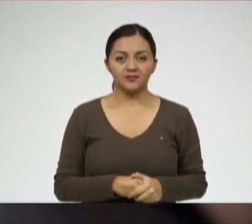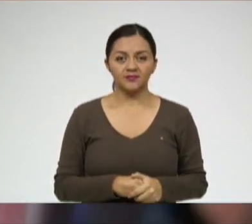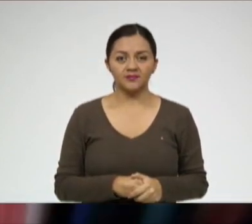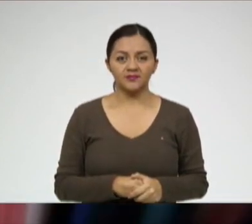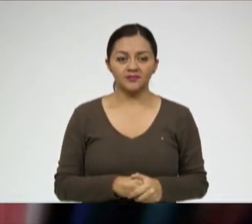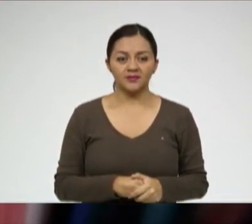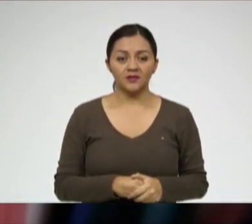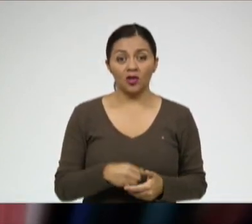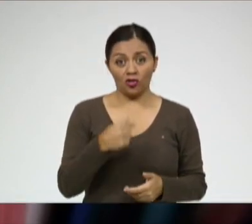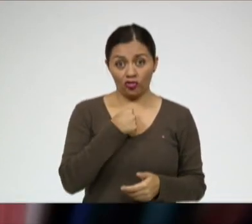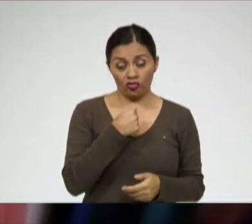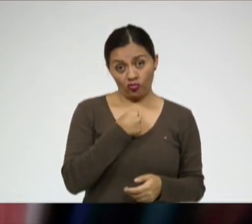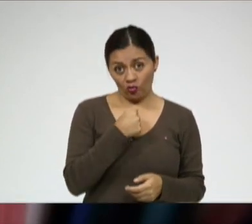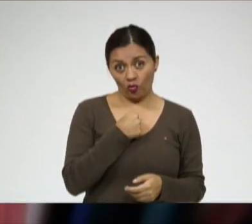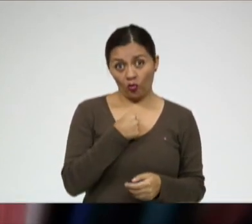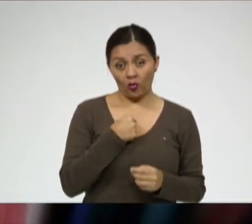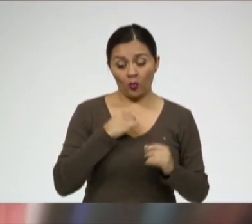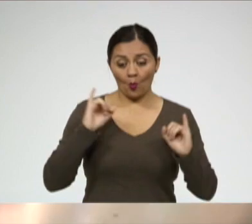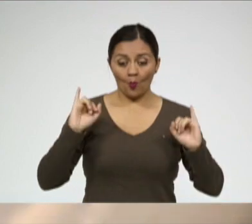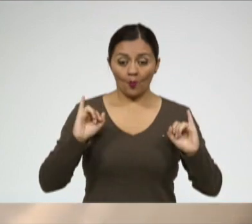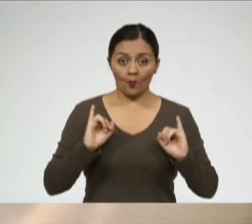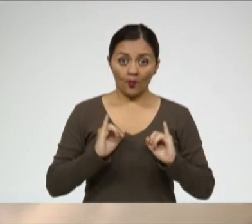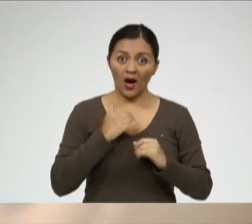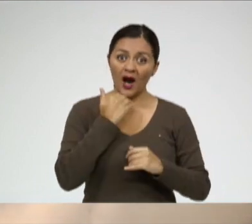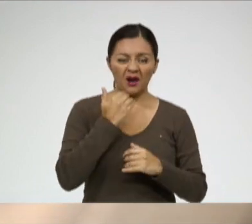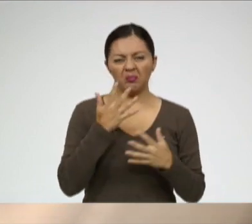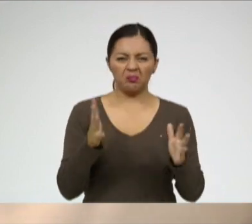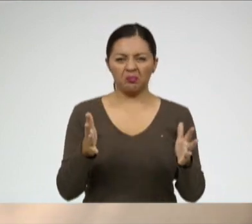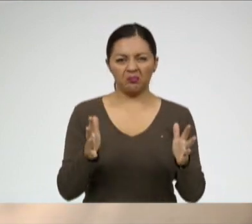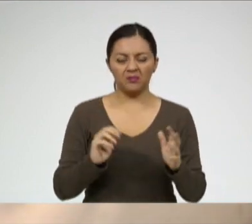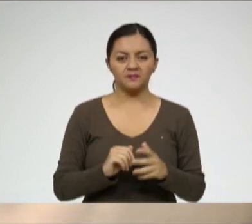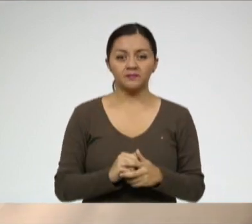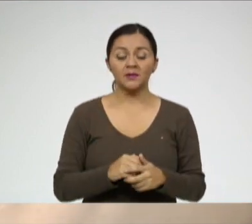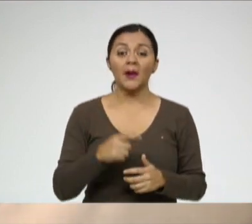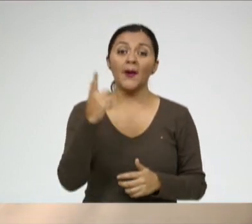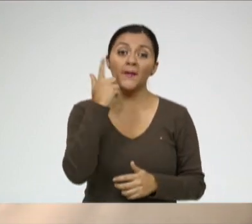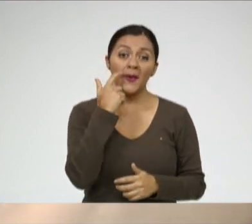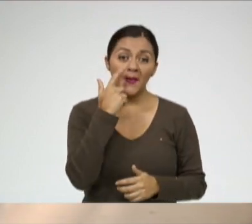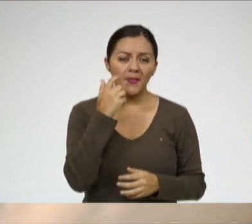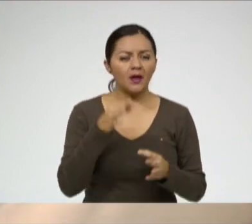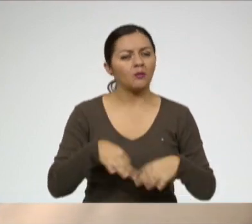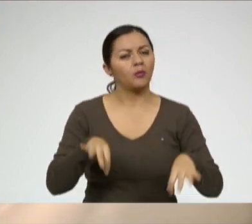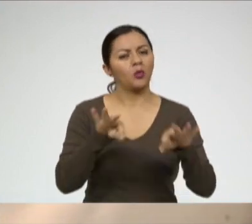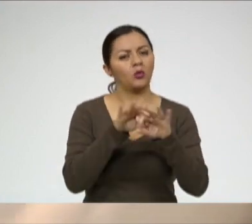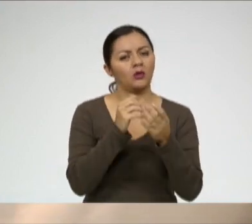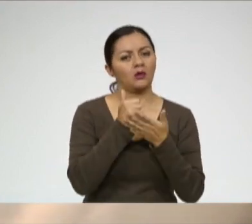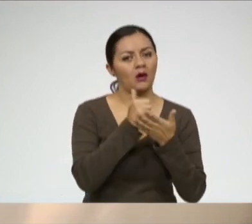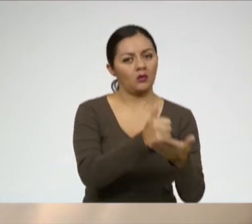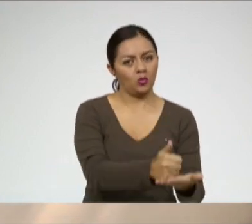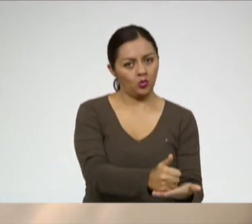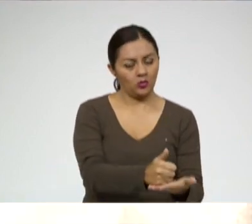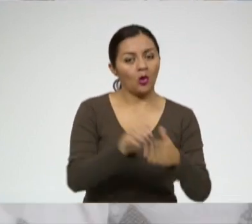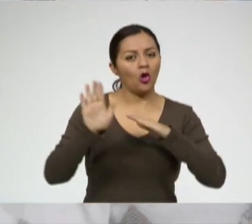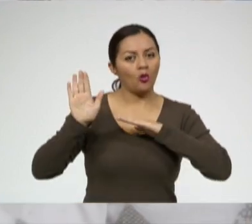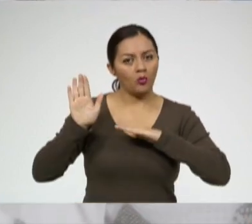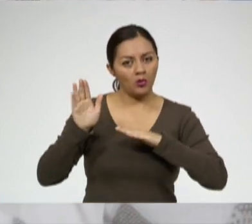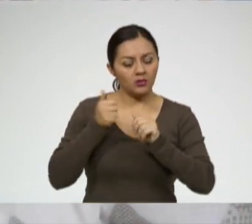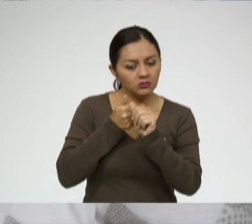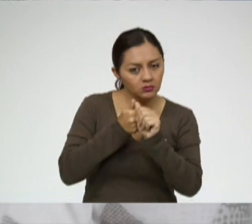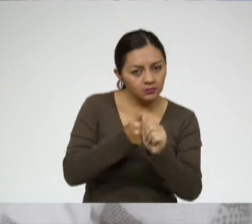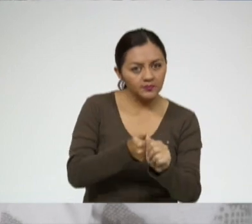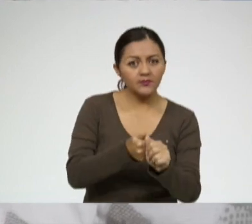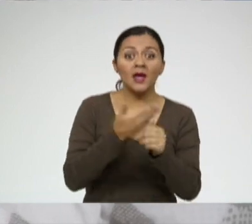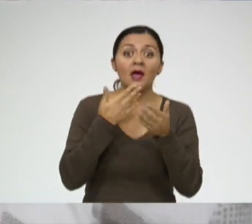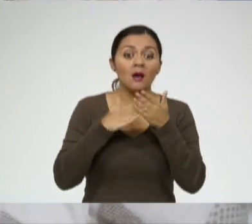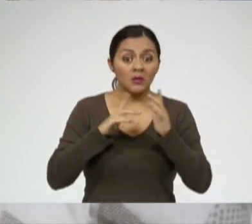No he hecho muchas cosas para bajar de peso. El papel de padre tiene que ser una ayuda también, y un compromiso. Si tú no estás